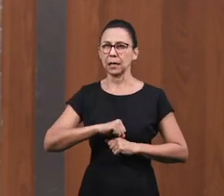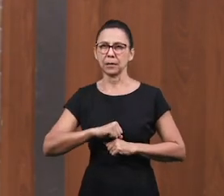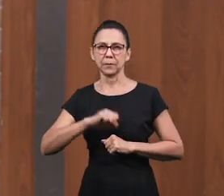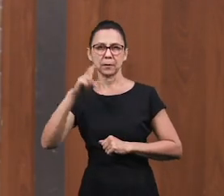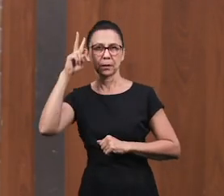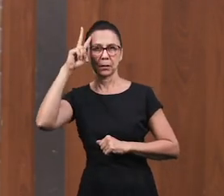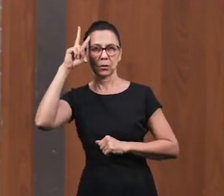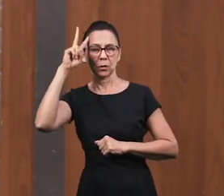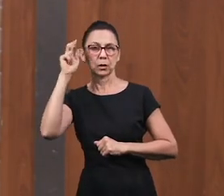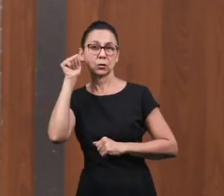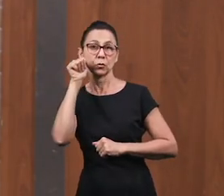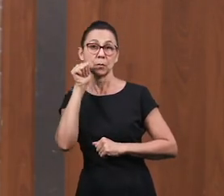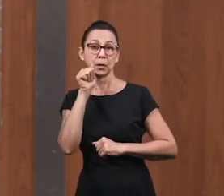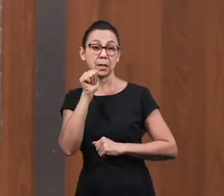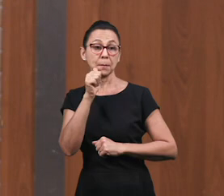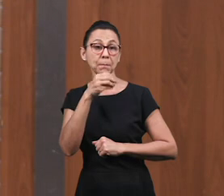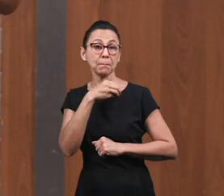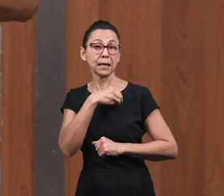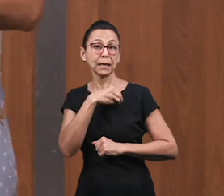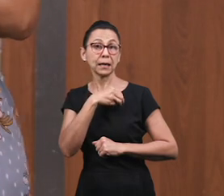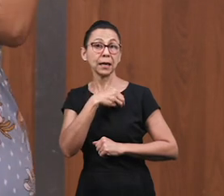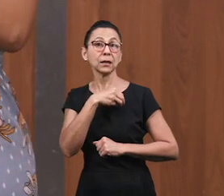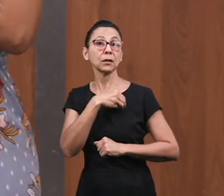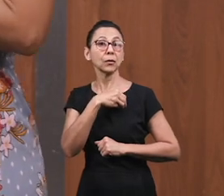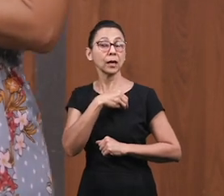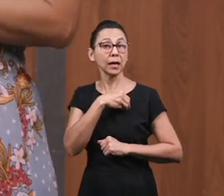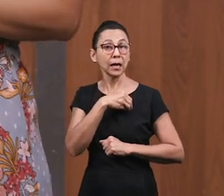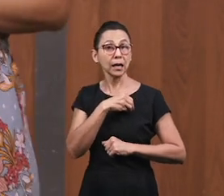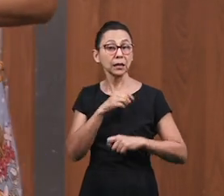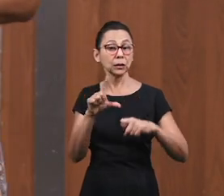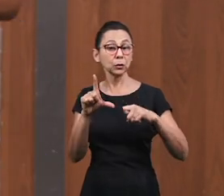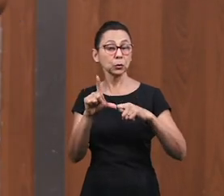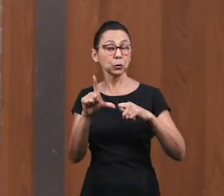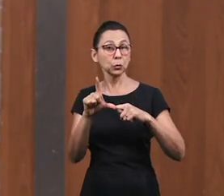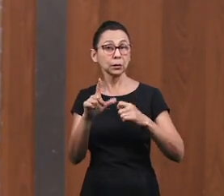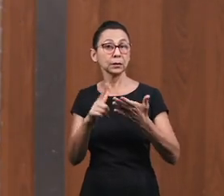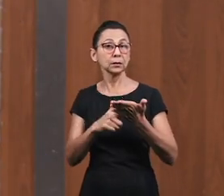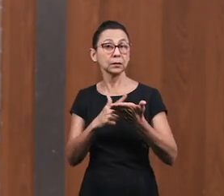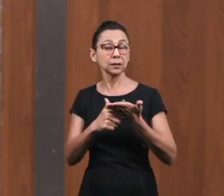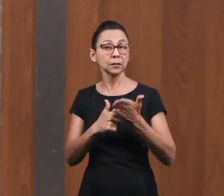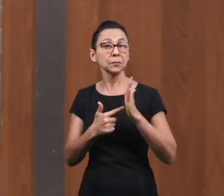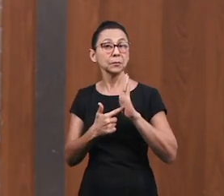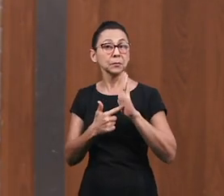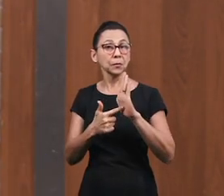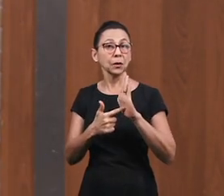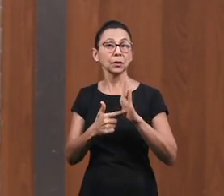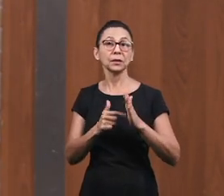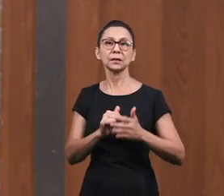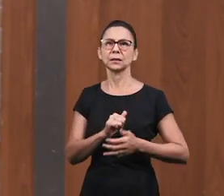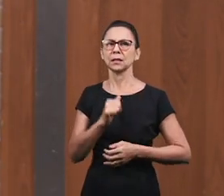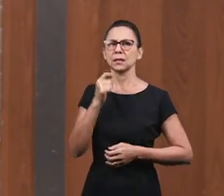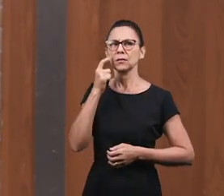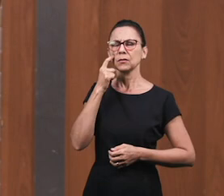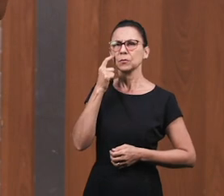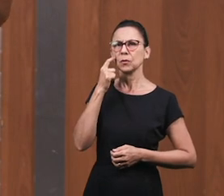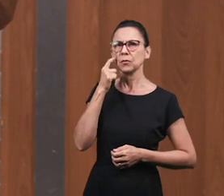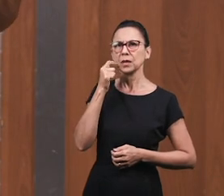mujer pecadora Que está narrada en el libro de Lucas Y nosotros veremos